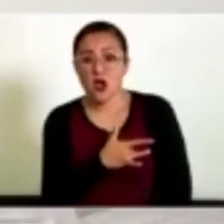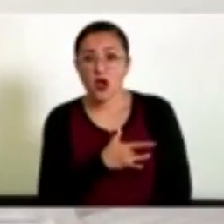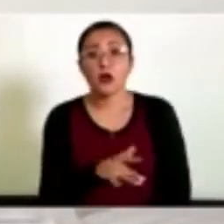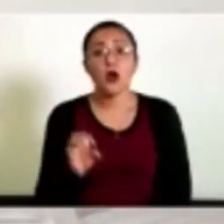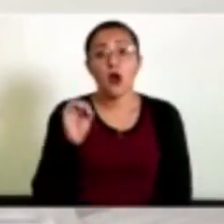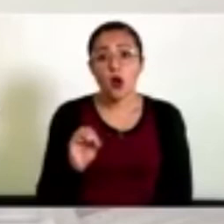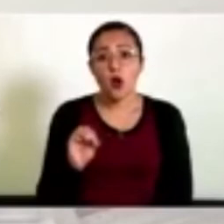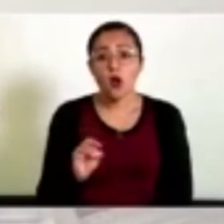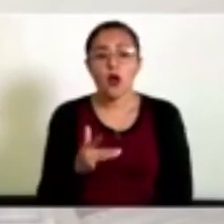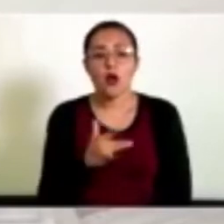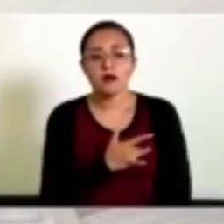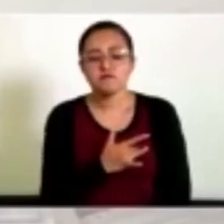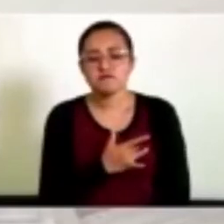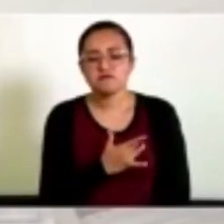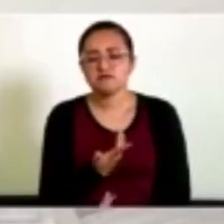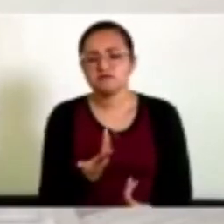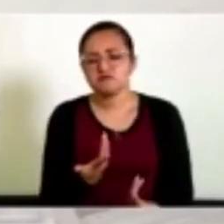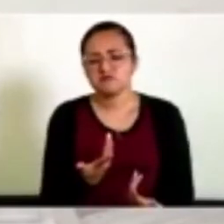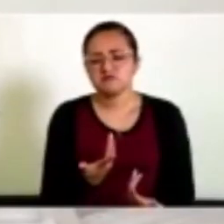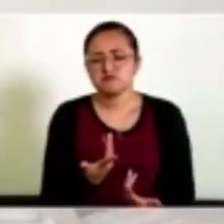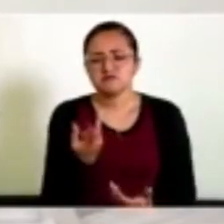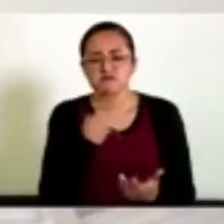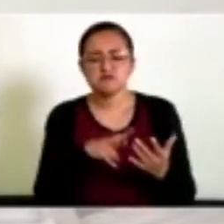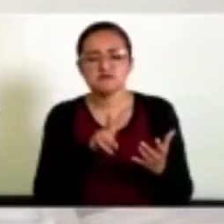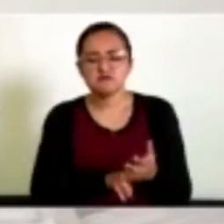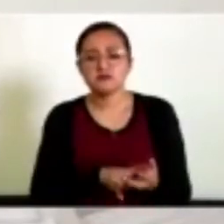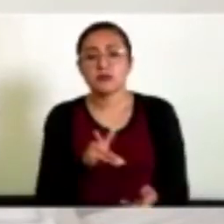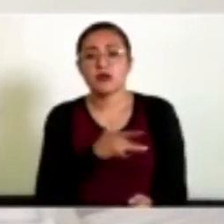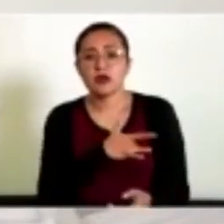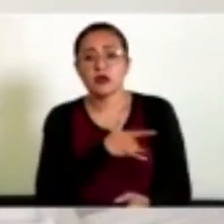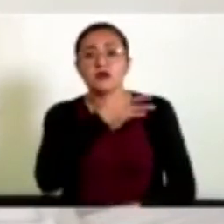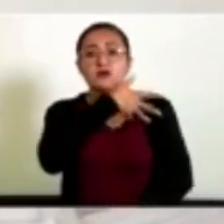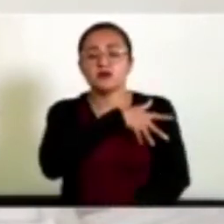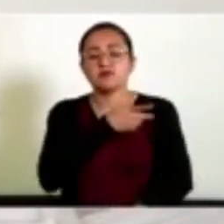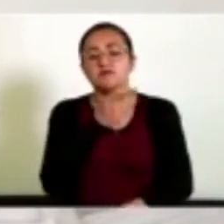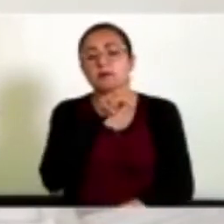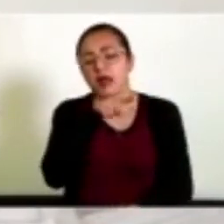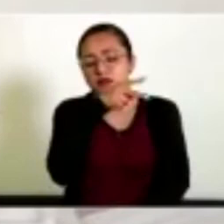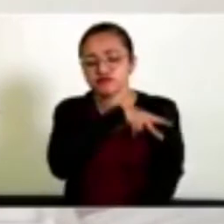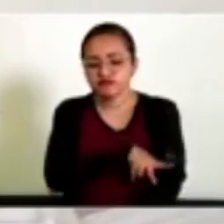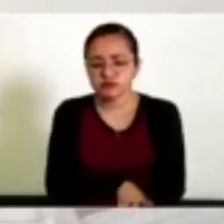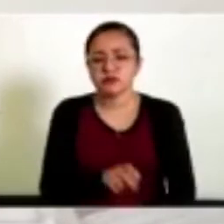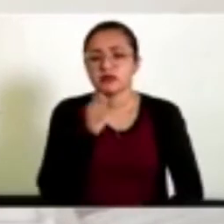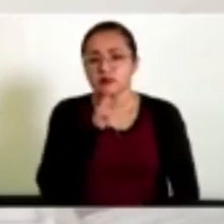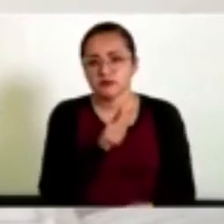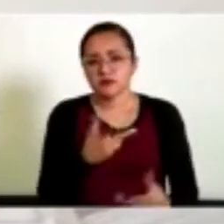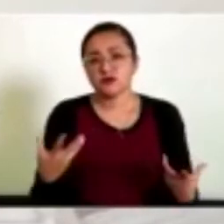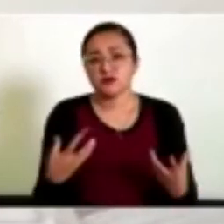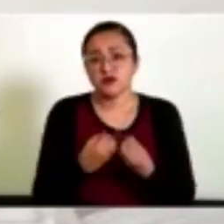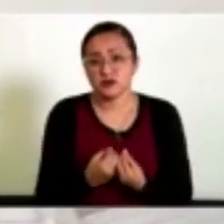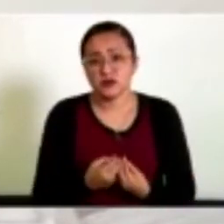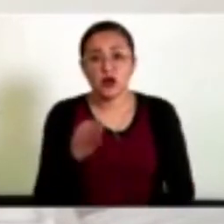cardioangiológicas, digamos, que son de las arterias, de las venas y del corazón, y ya los estamos atendiendo